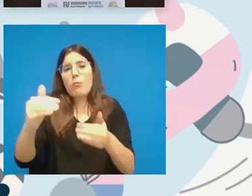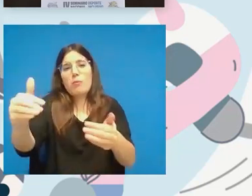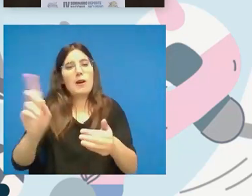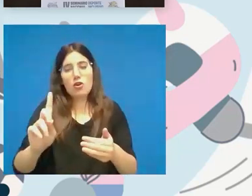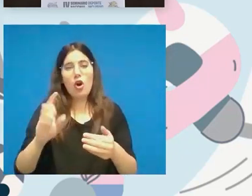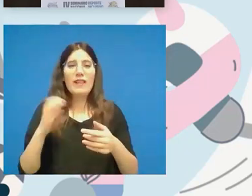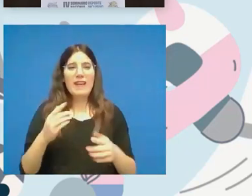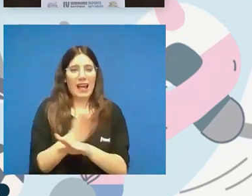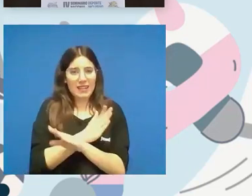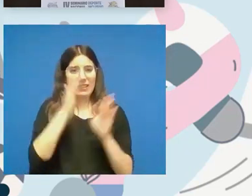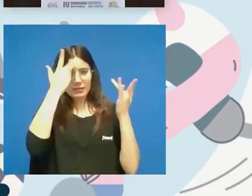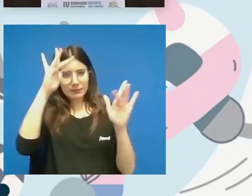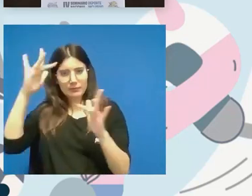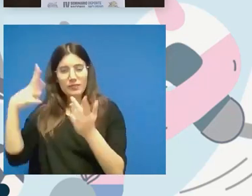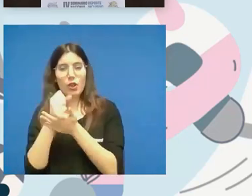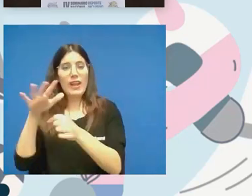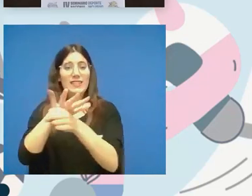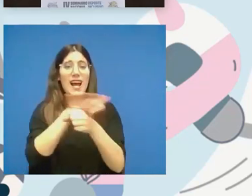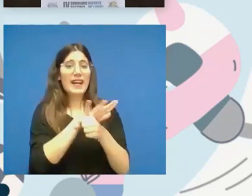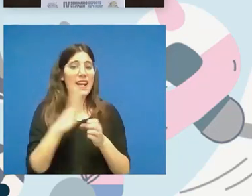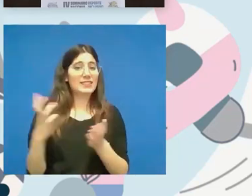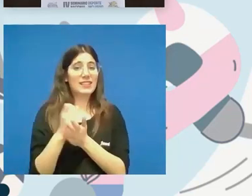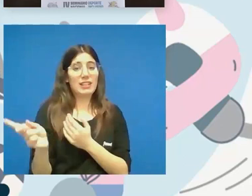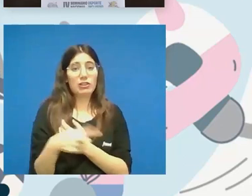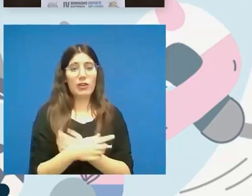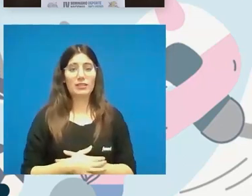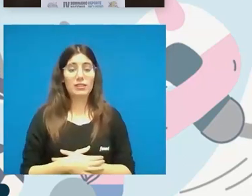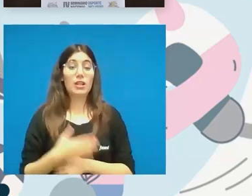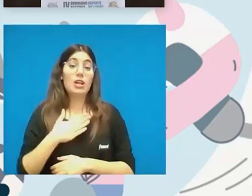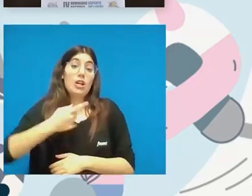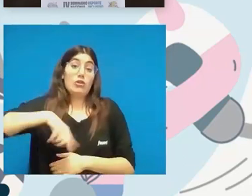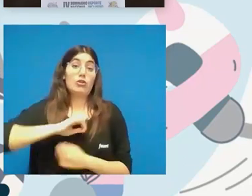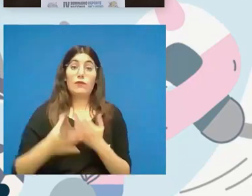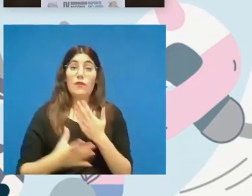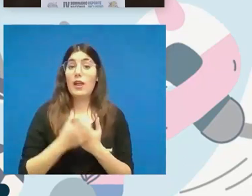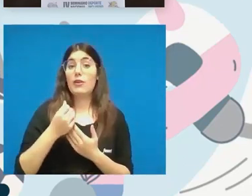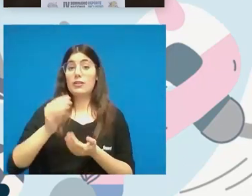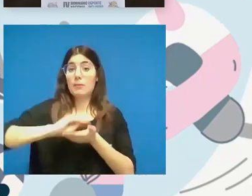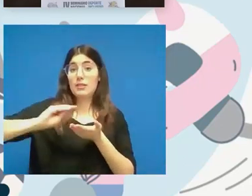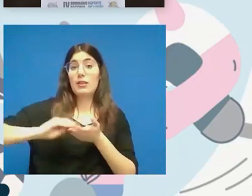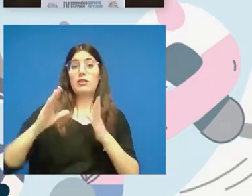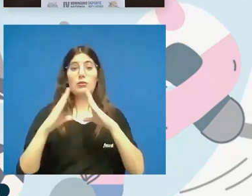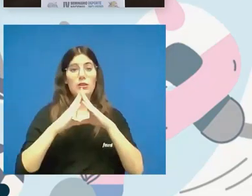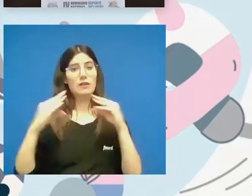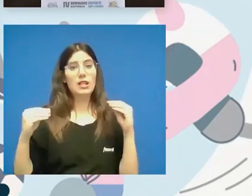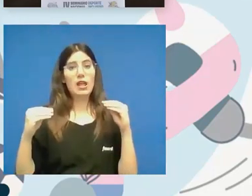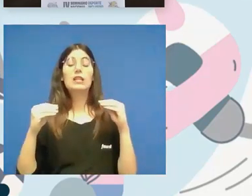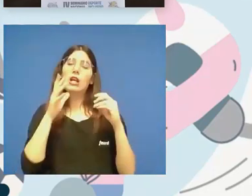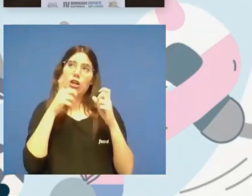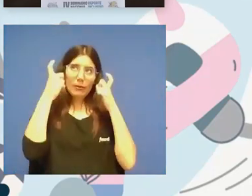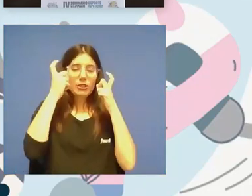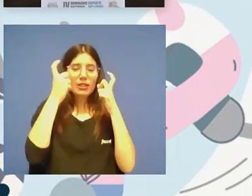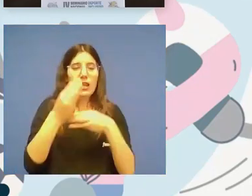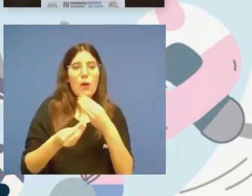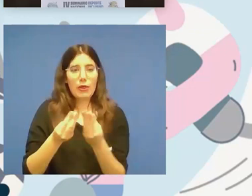permear en todas las áreas posibles nosotros las federaciones las administraciones las universidades estamos entrando ahí